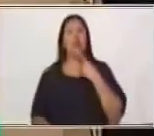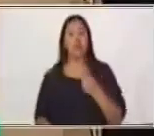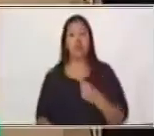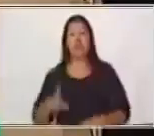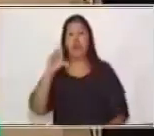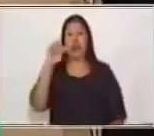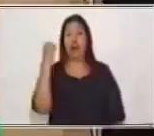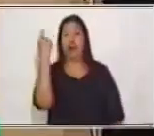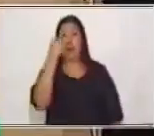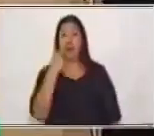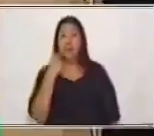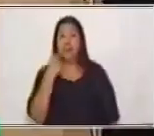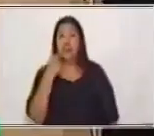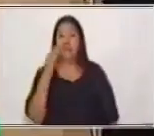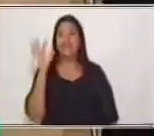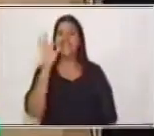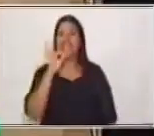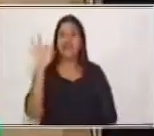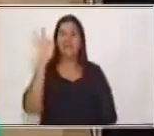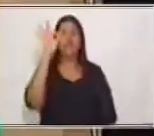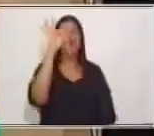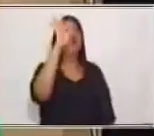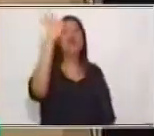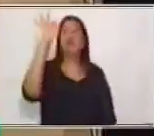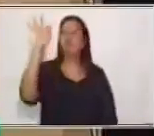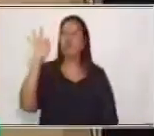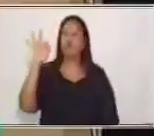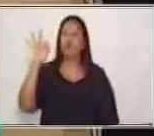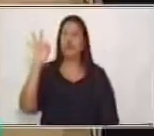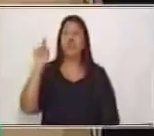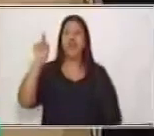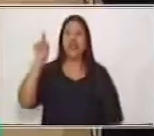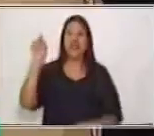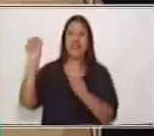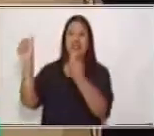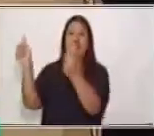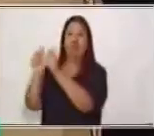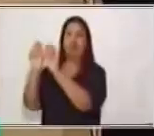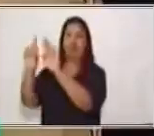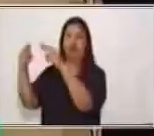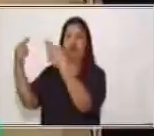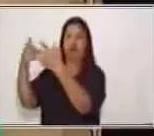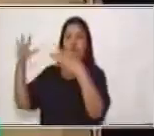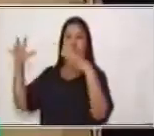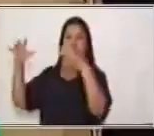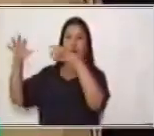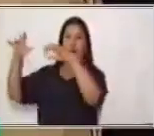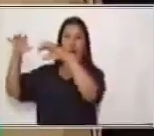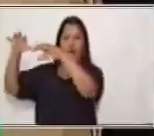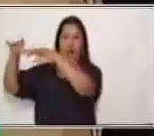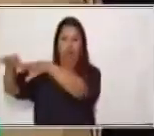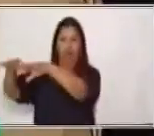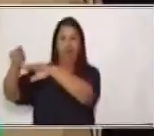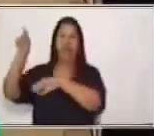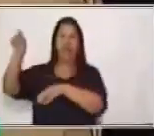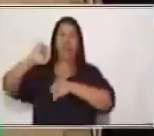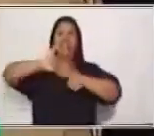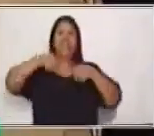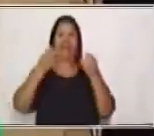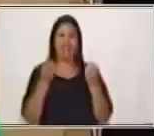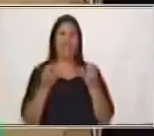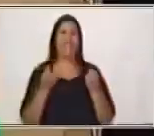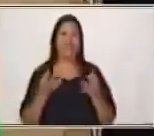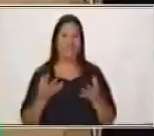abejas se juntaron en el jardín. Se nos pasó ahí dos sílabas C,